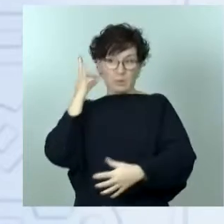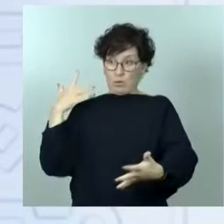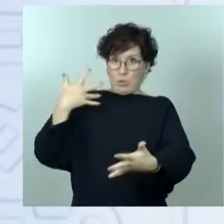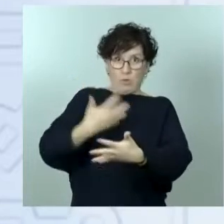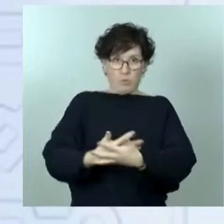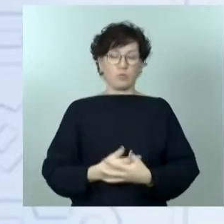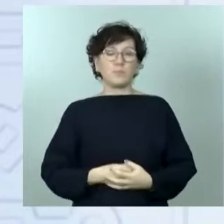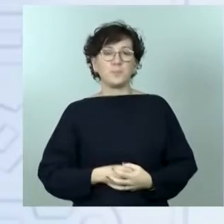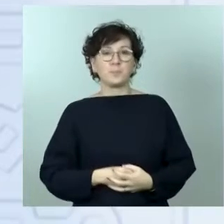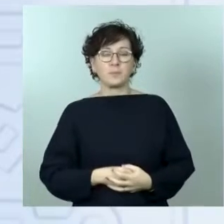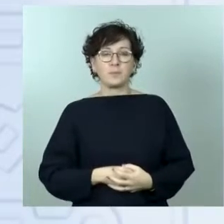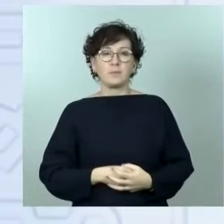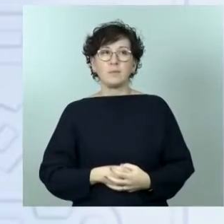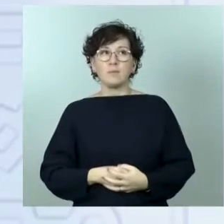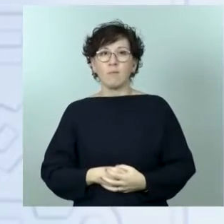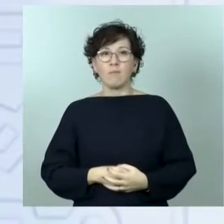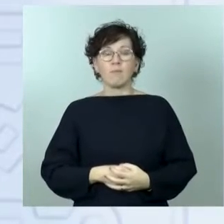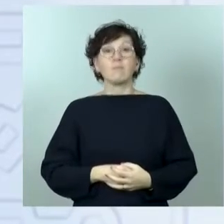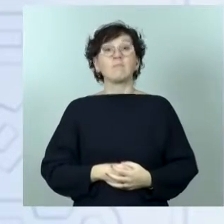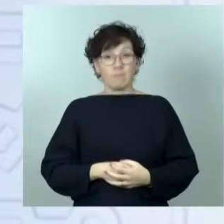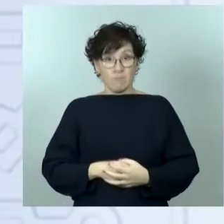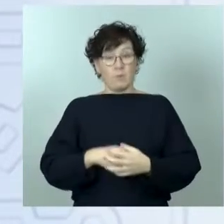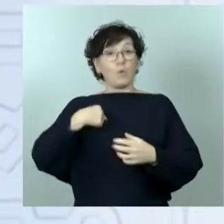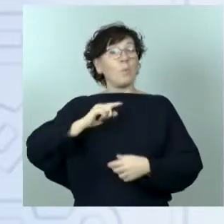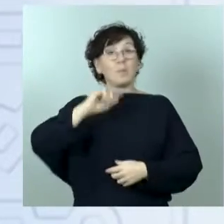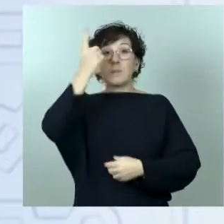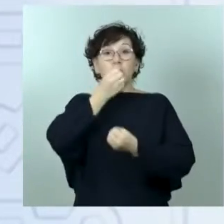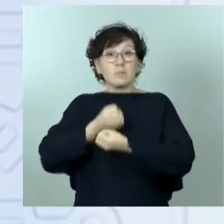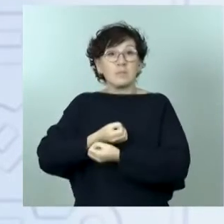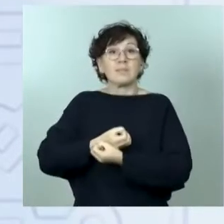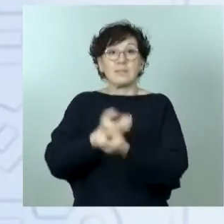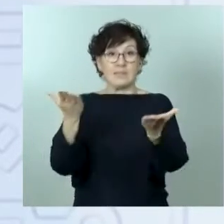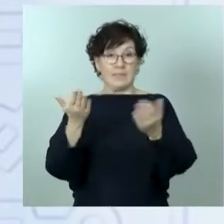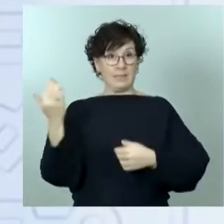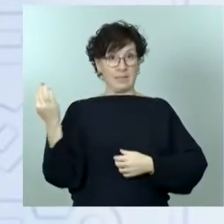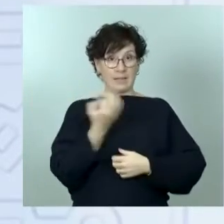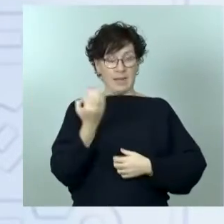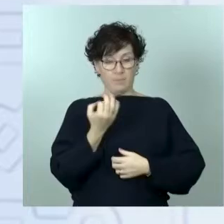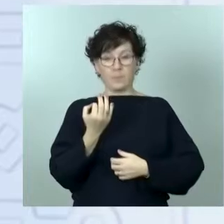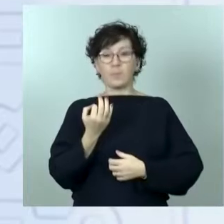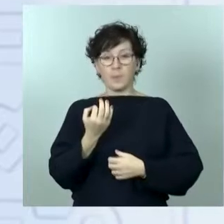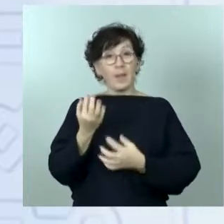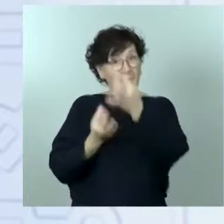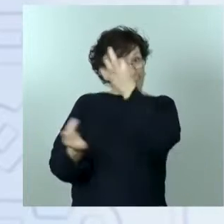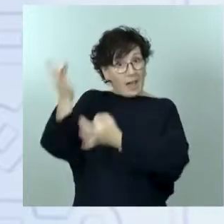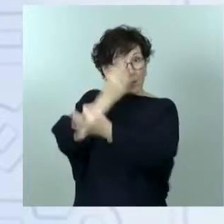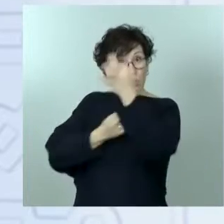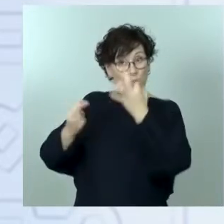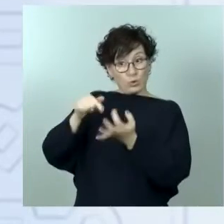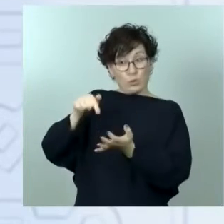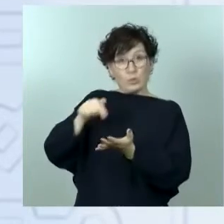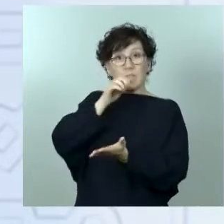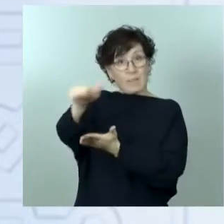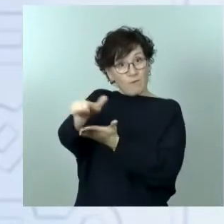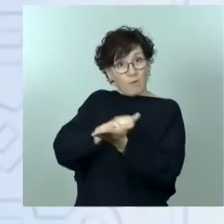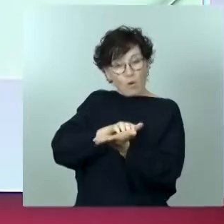Permítame que les traslade por ello un primer anuncio que podemos extraer de algunos de los datos traducidos a través del informe en